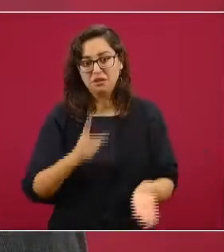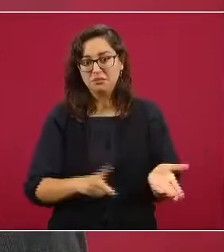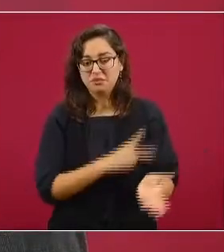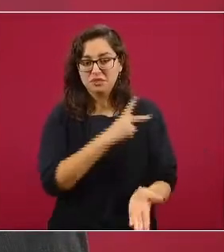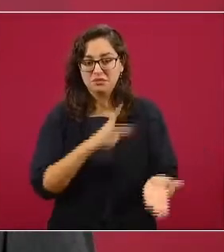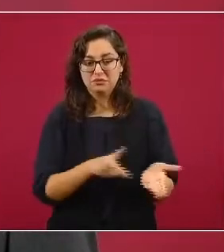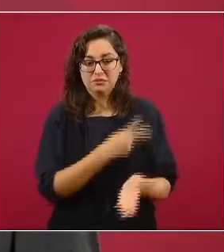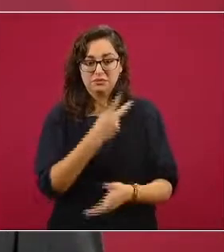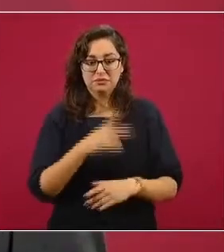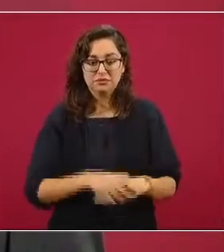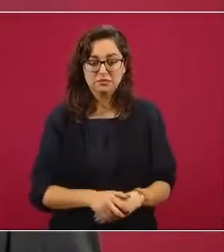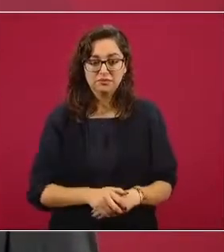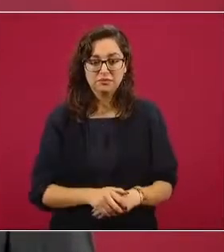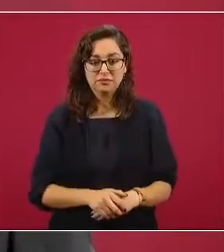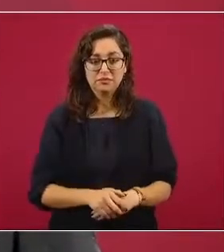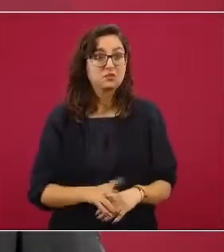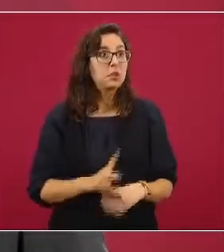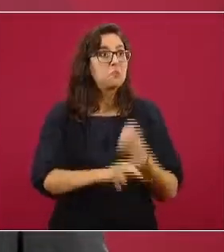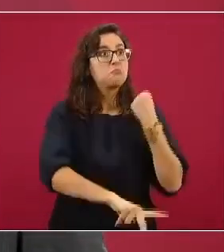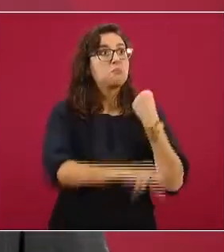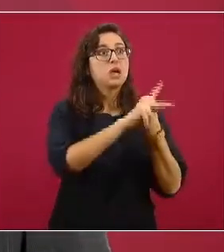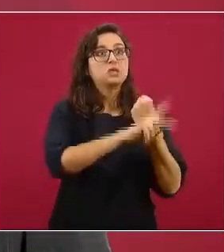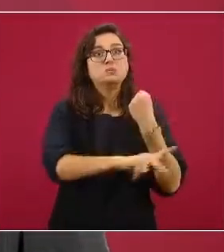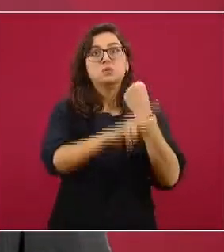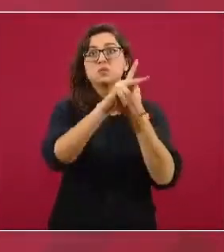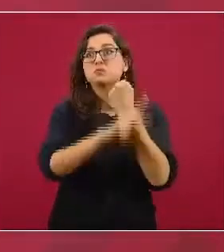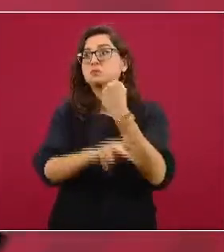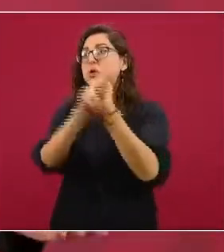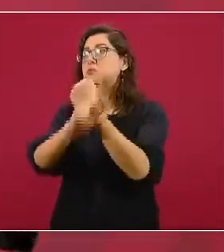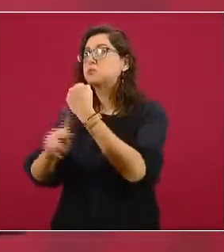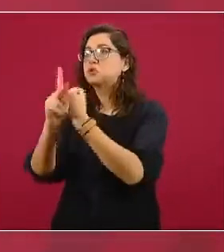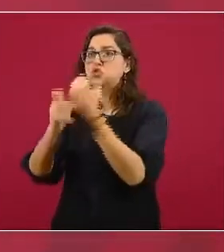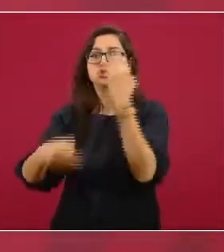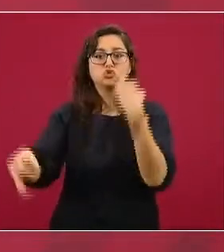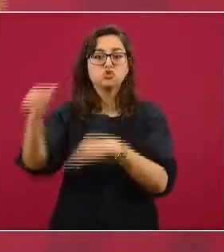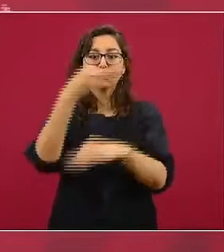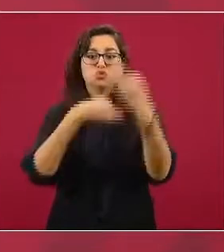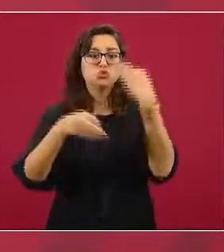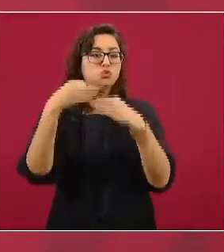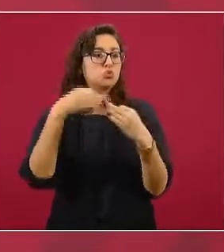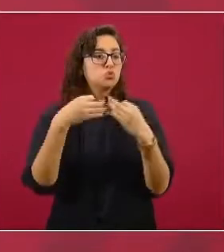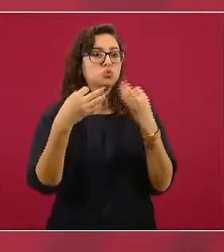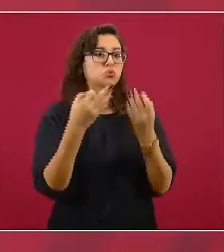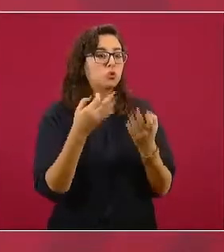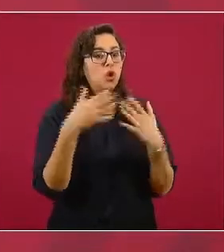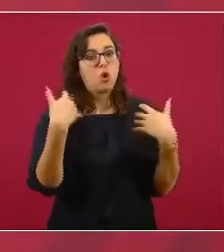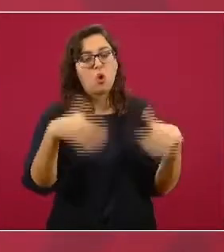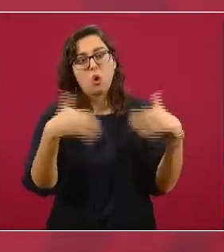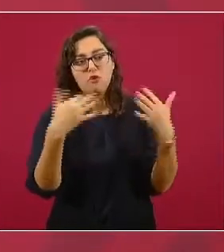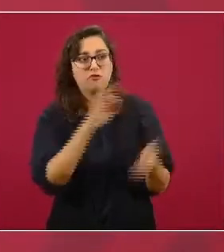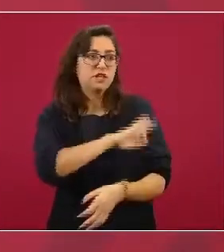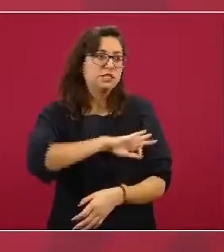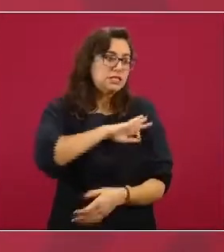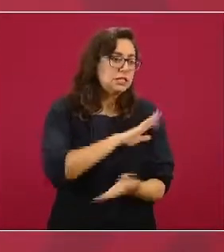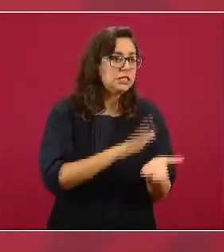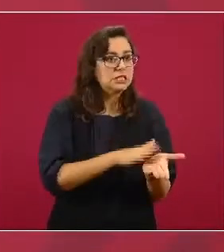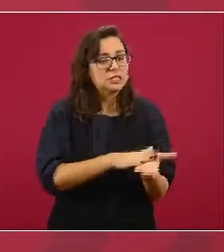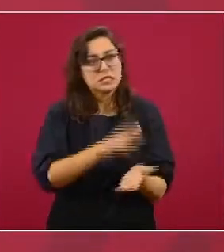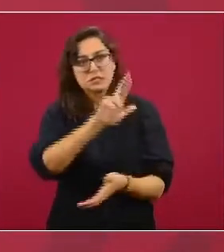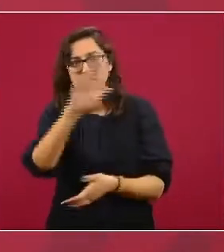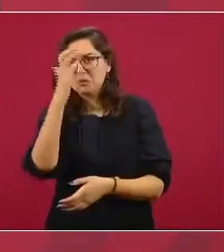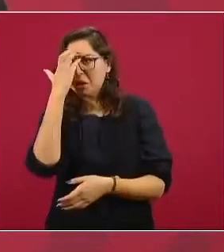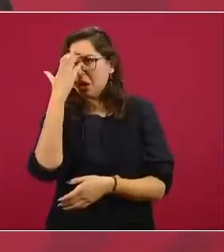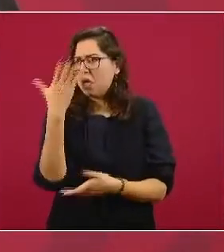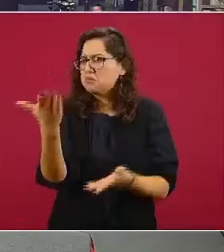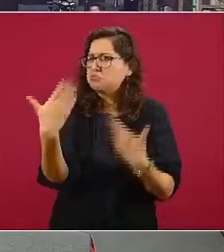que ya están todos los países manifestándose. Pues sí, son libres. Pero a ver, ¿por qué